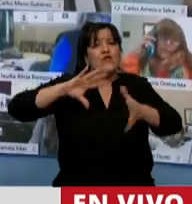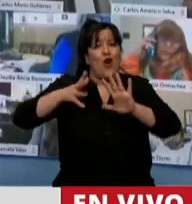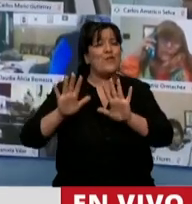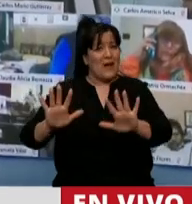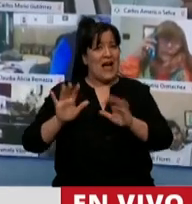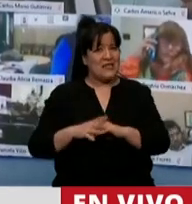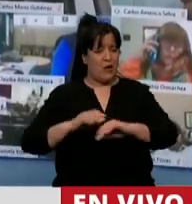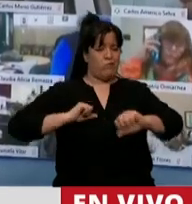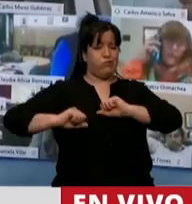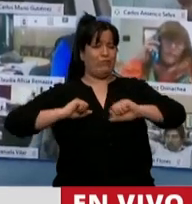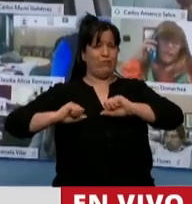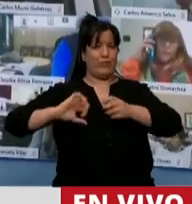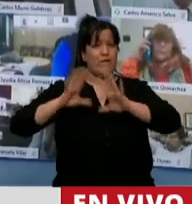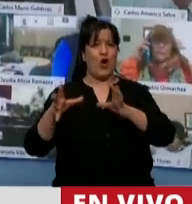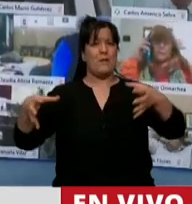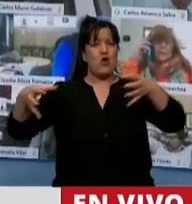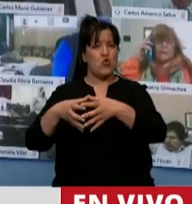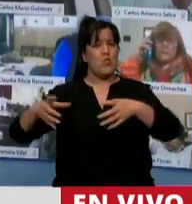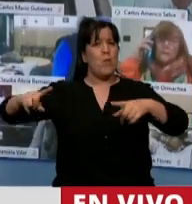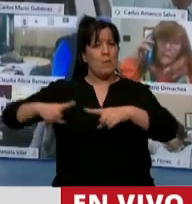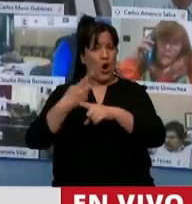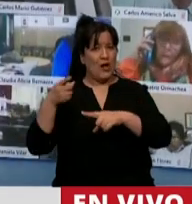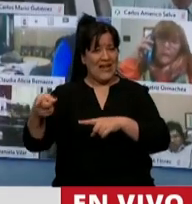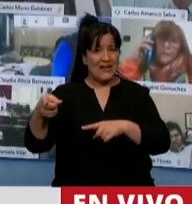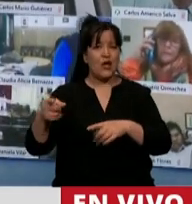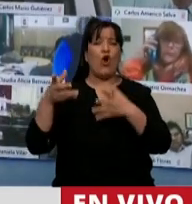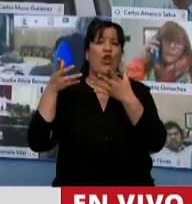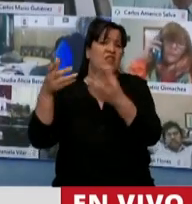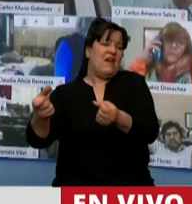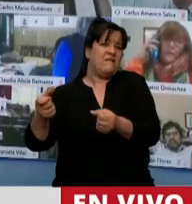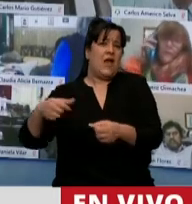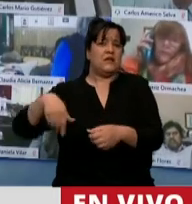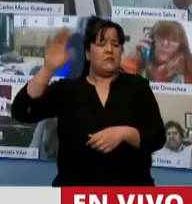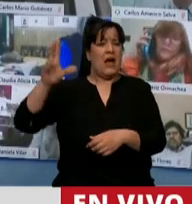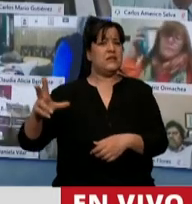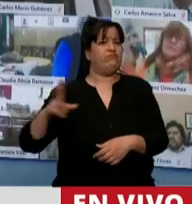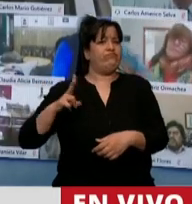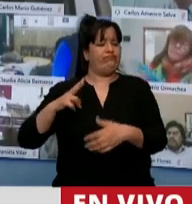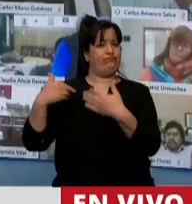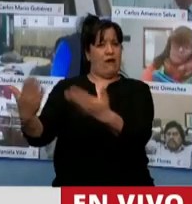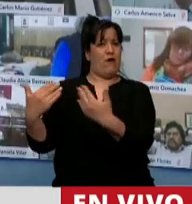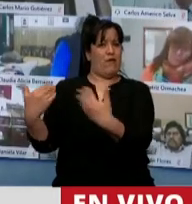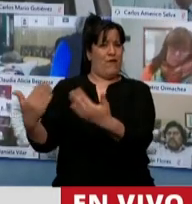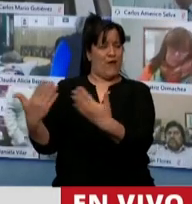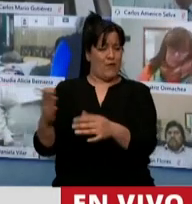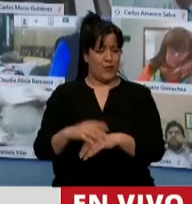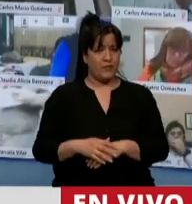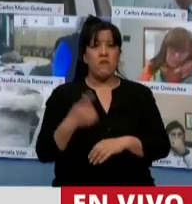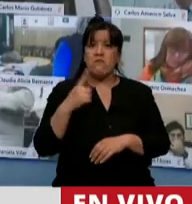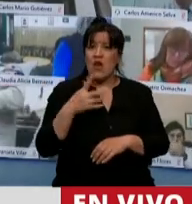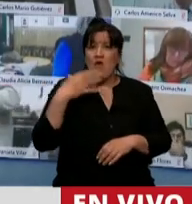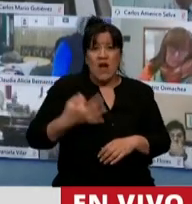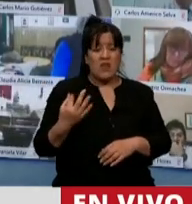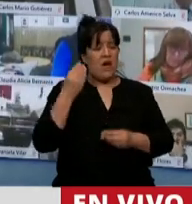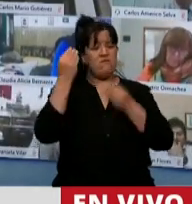eso, como una fuerza de defensa de los privilegios de los privilegiados. Me preocupa